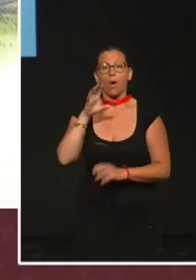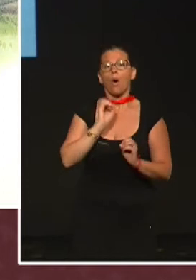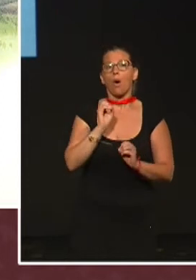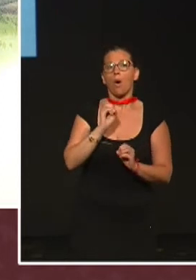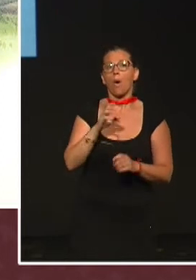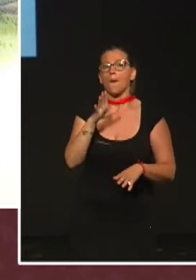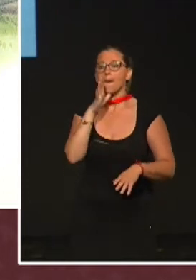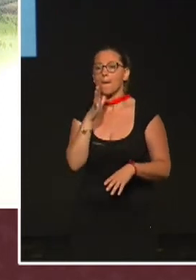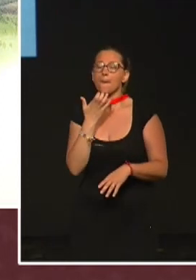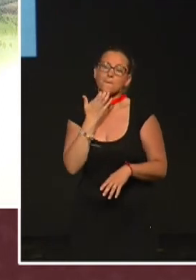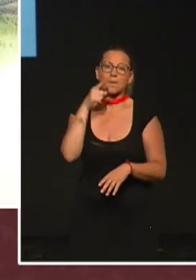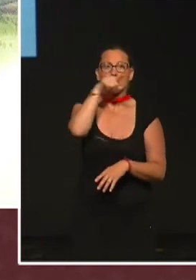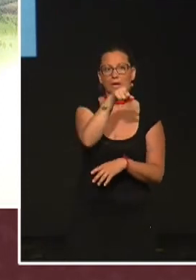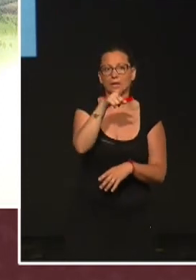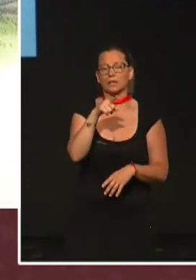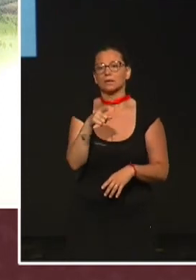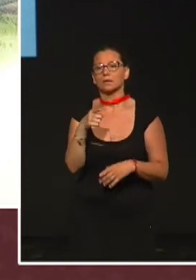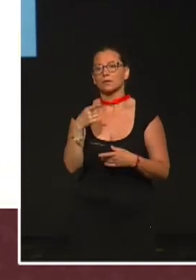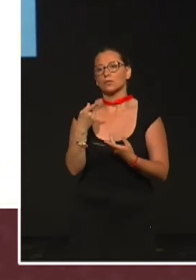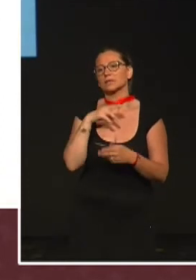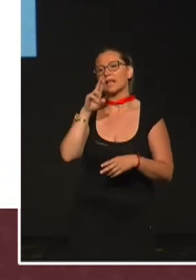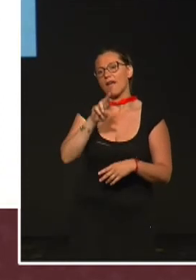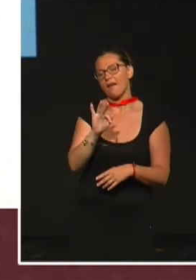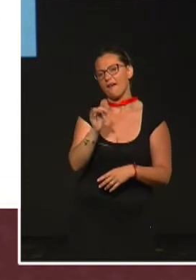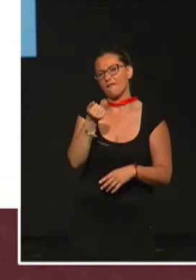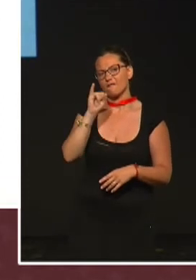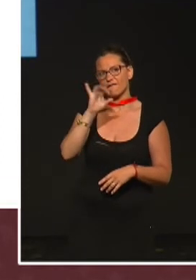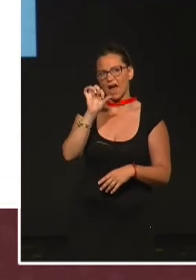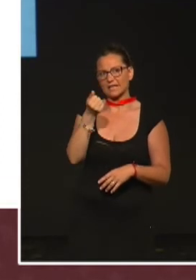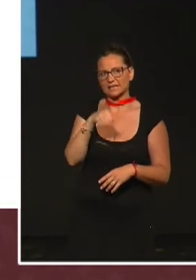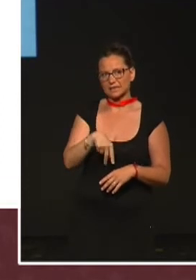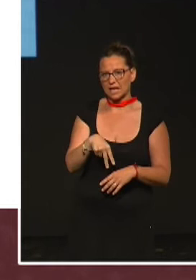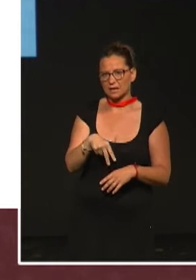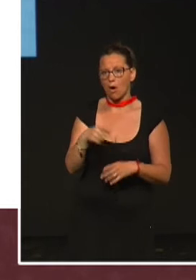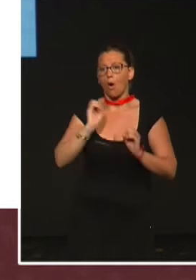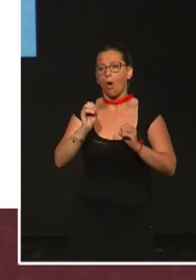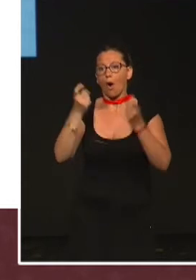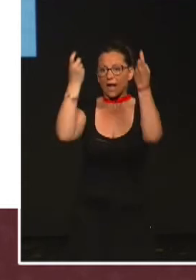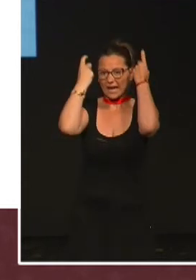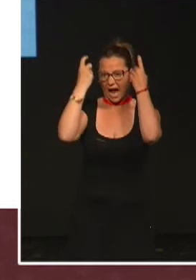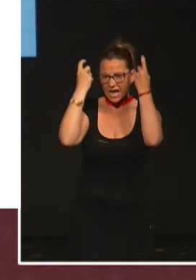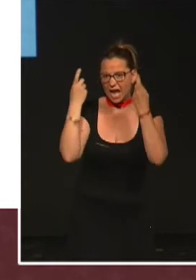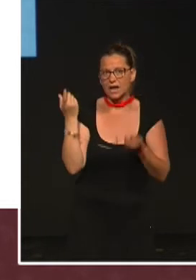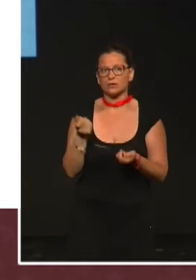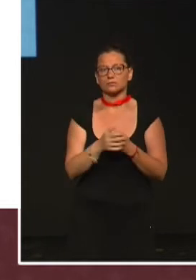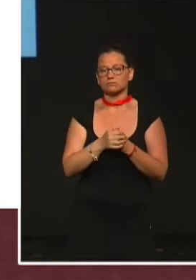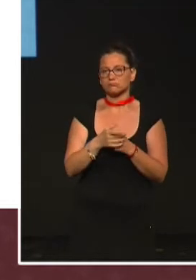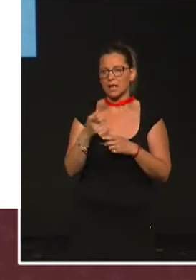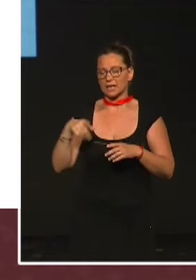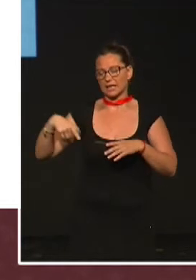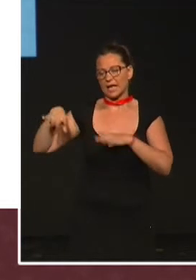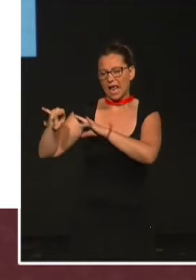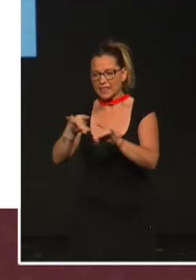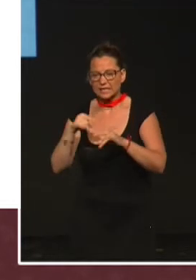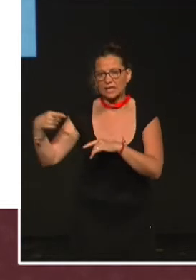otra subespecie, que también lo lleva en este nombre subespecífico, o como el carnero de Gobi, que también es otra subespecie de carnero que vive en el desierto